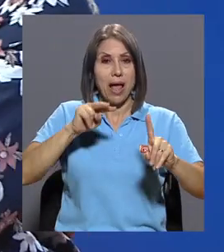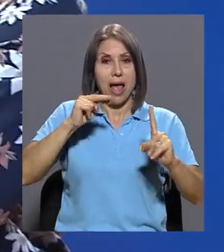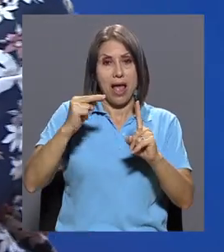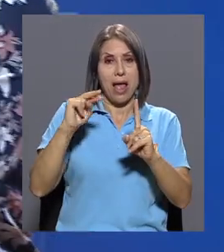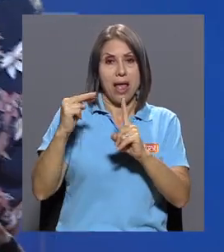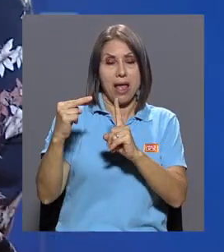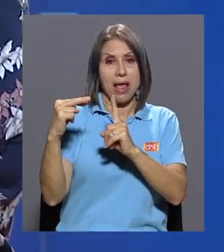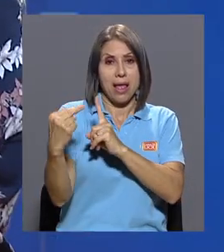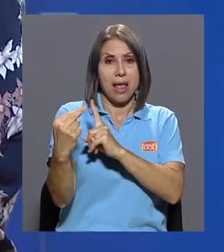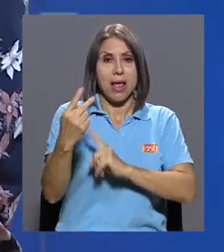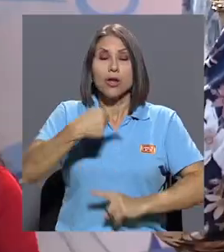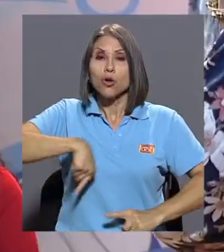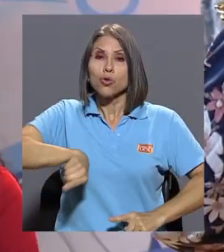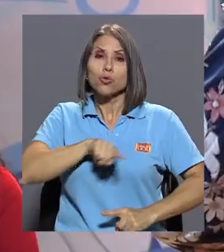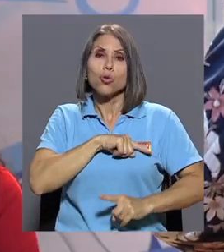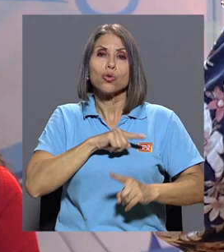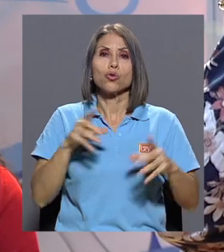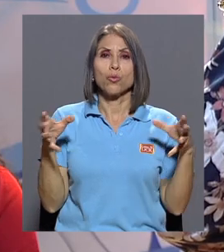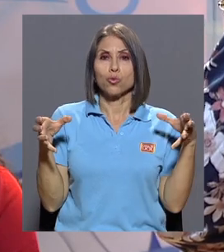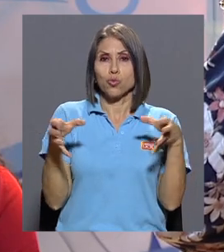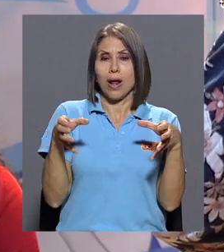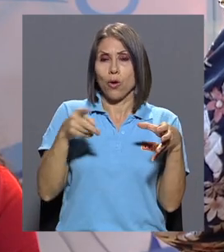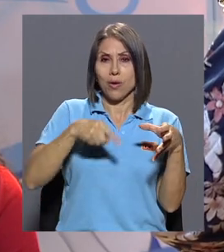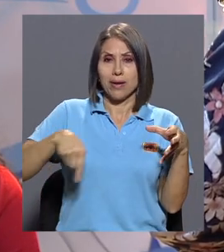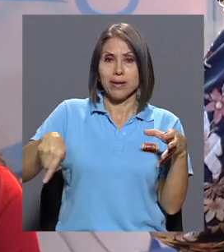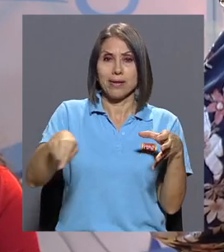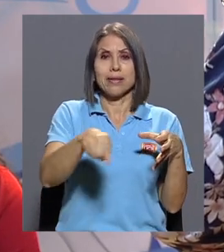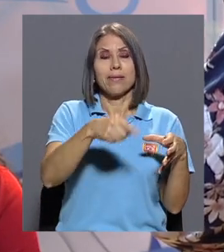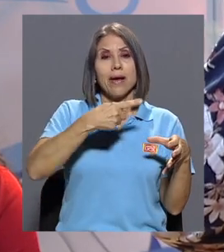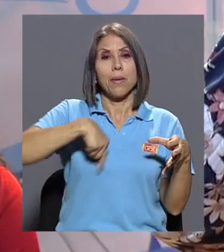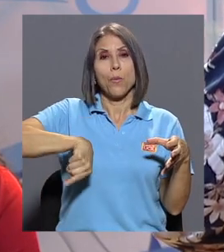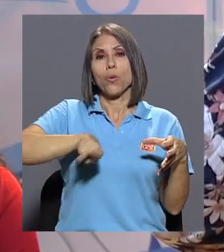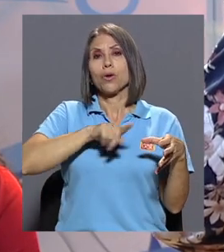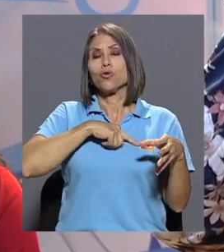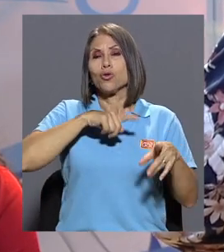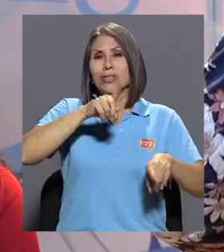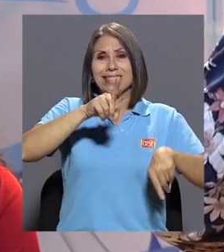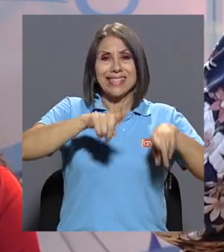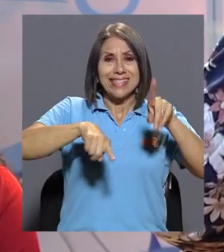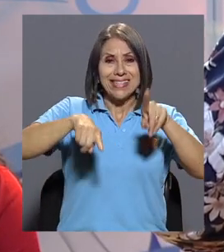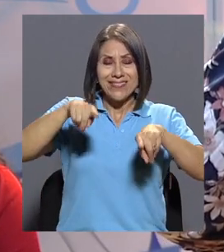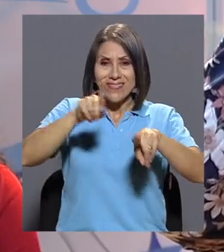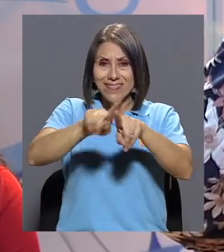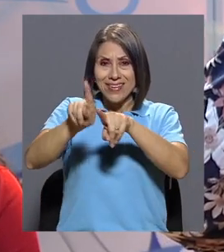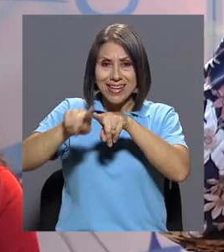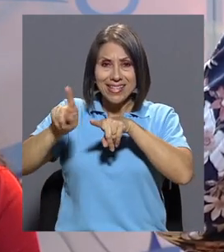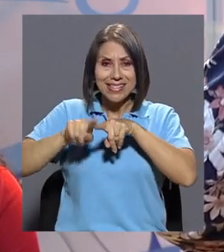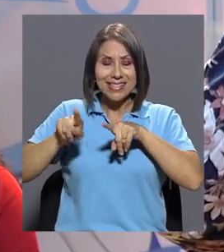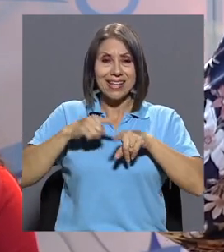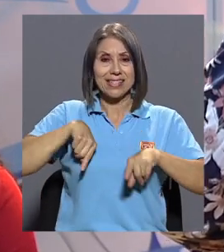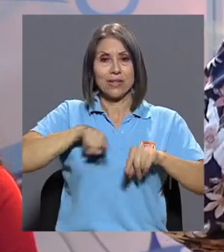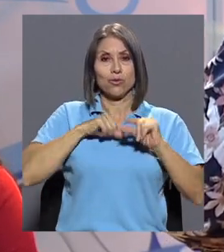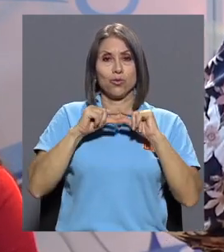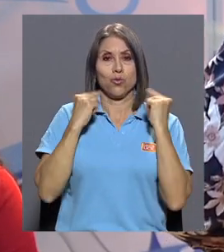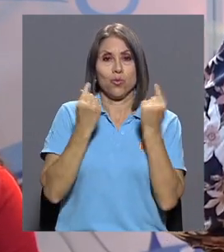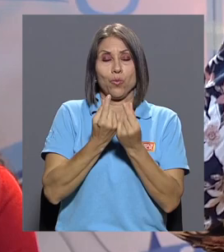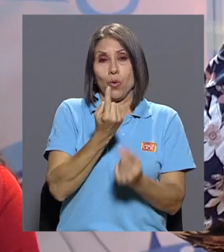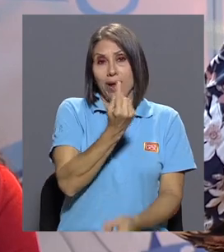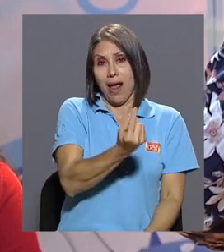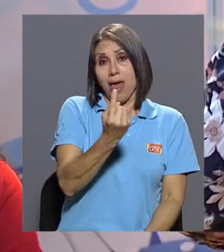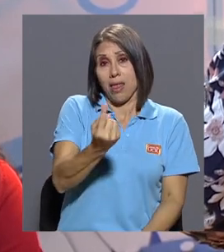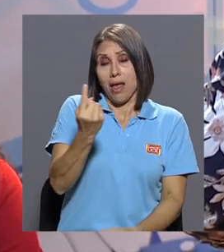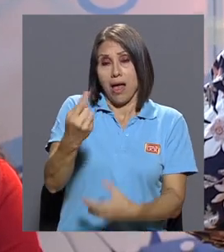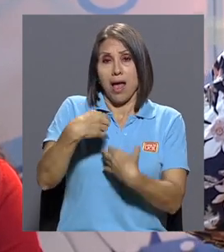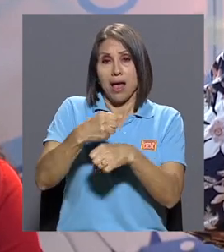Nosotras somos una colectiva porque somos diversas en nuestro grupo y cada una